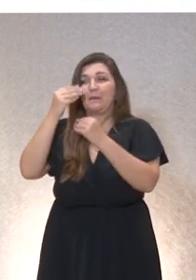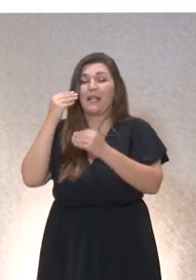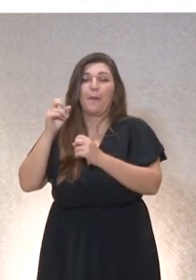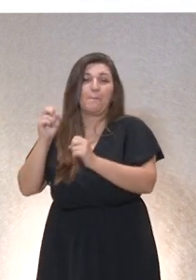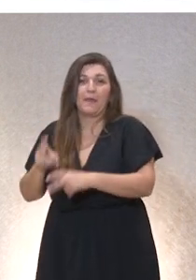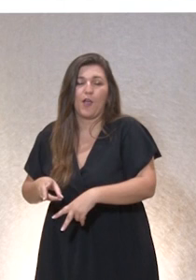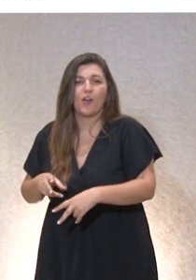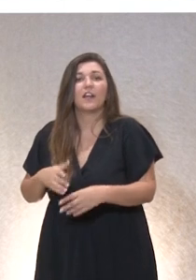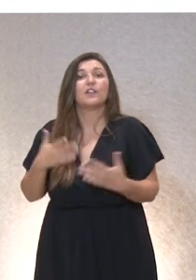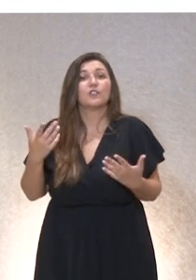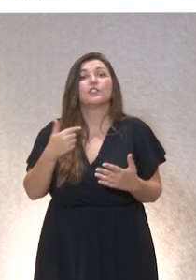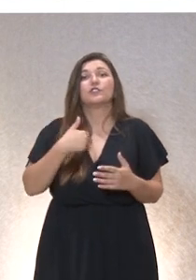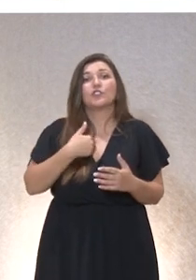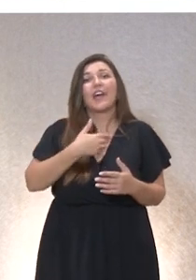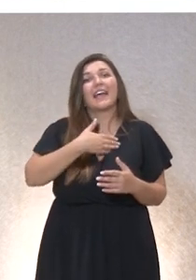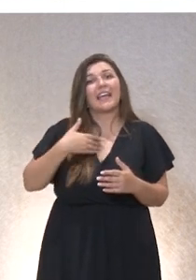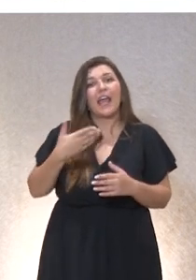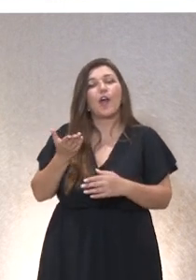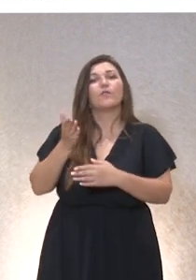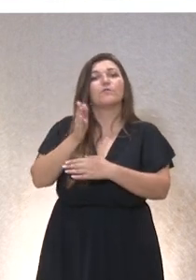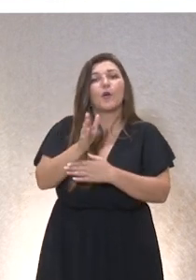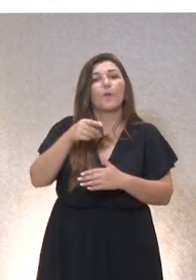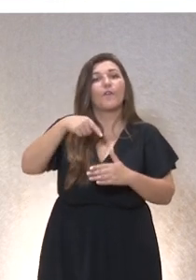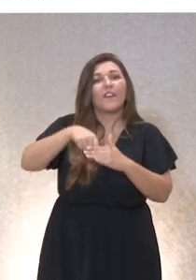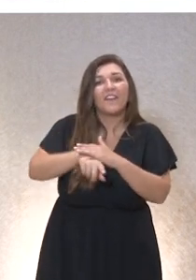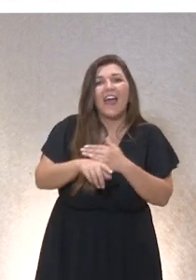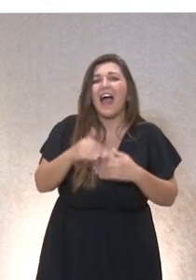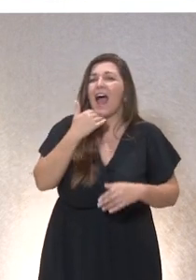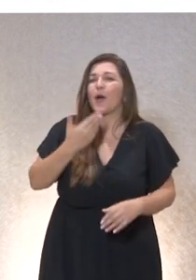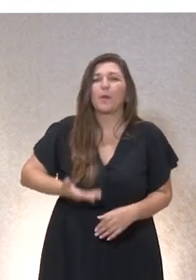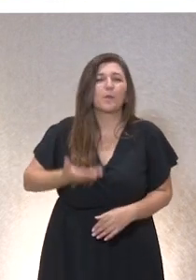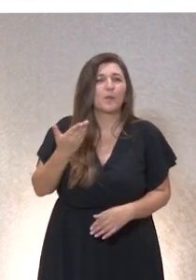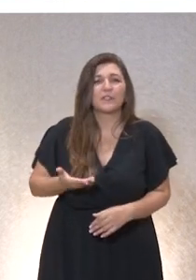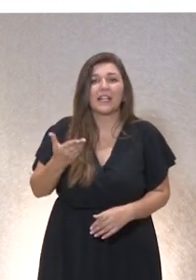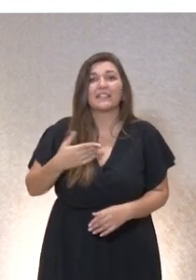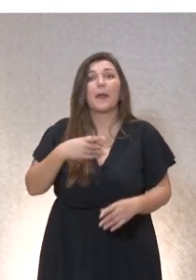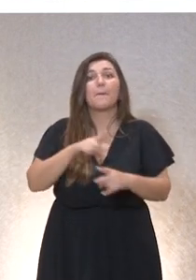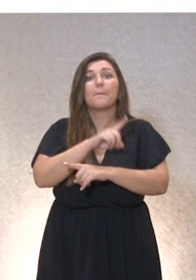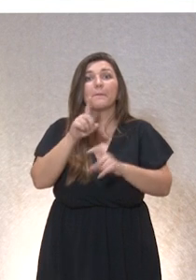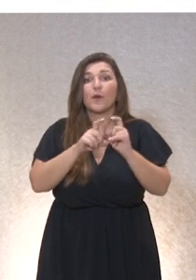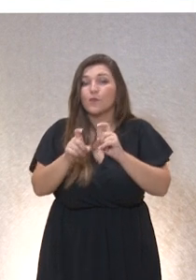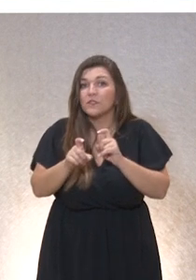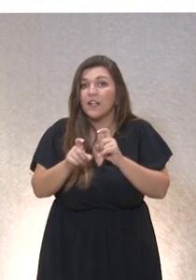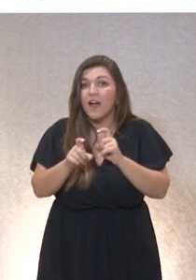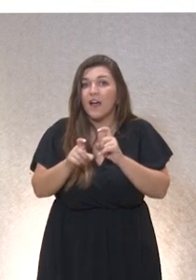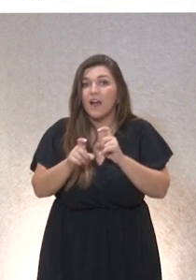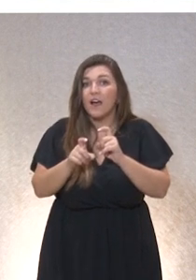os voy a plantear, os voy a ofrecer, os voy a profundizar en algo que es muy importante y es la pregunta por qué hace